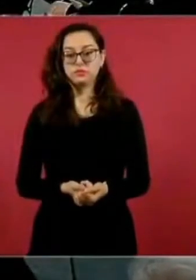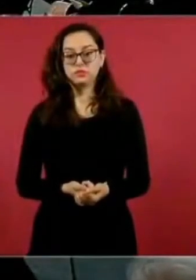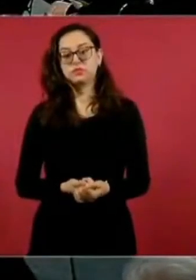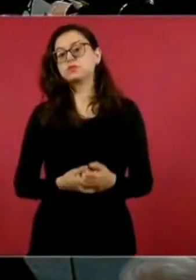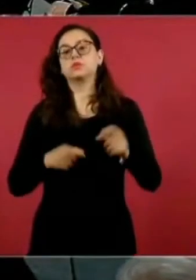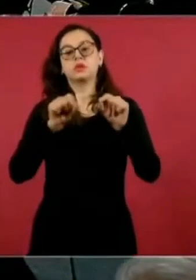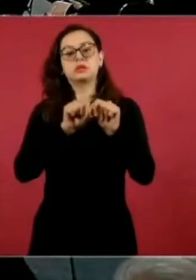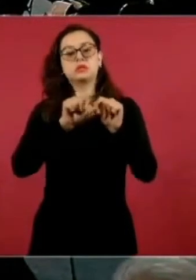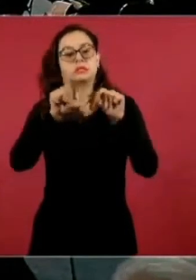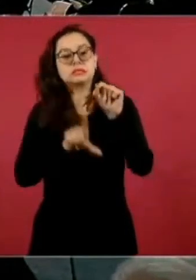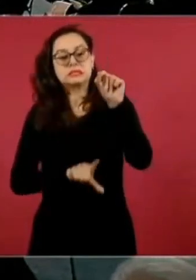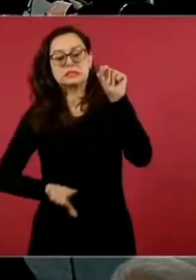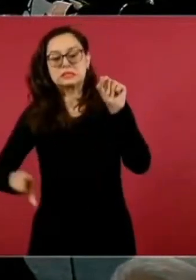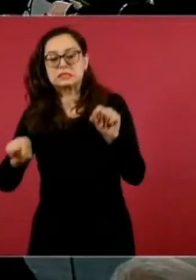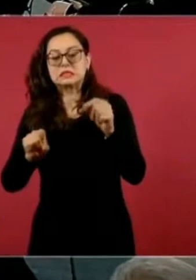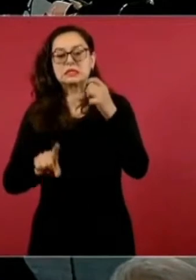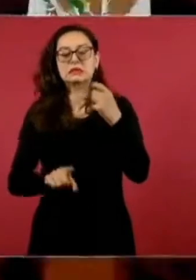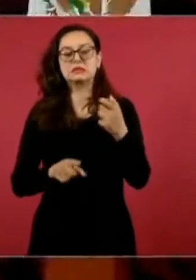nacional.